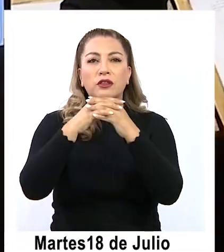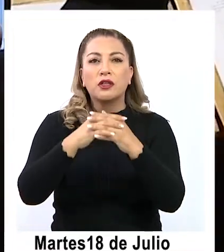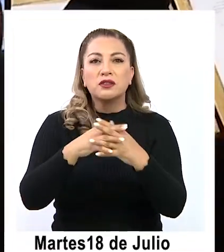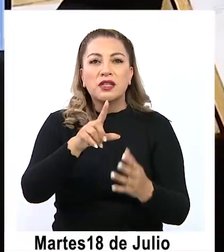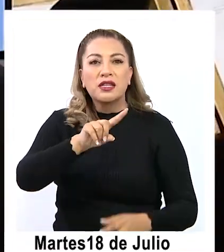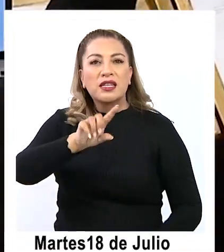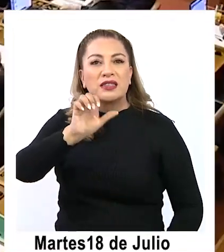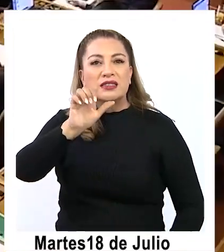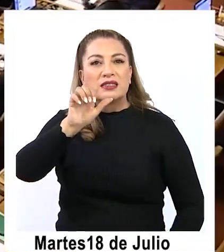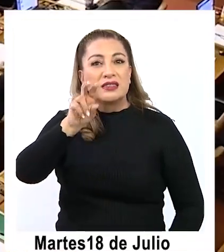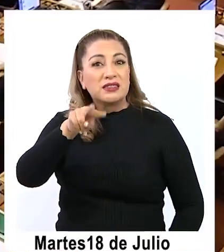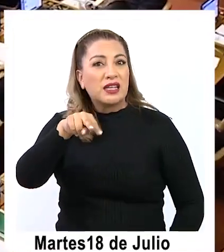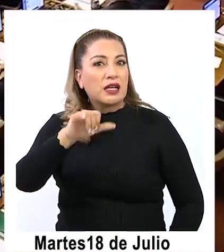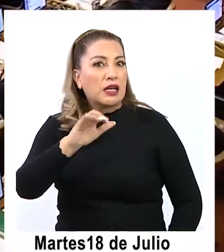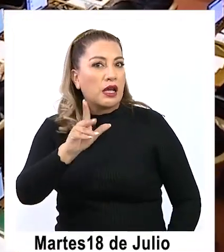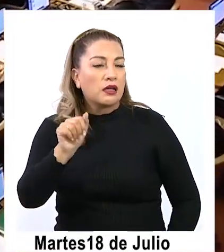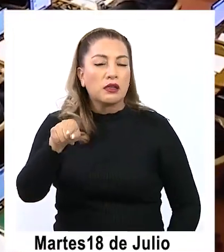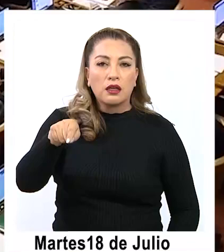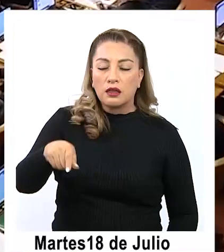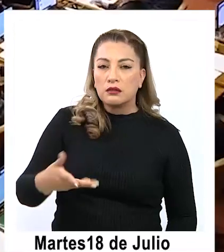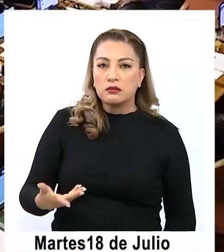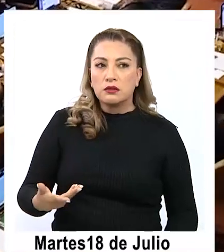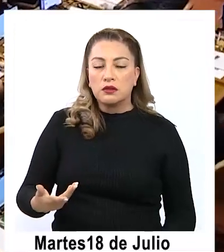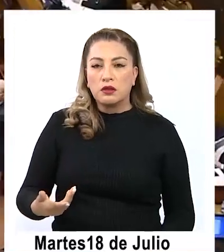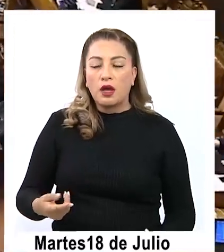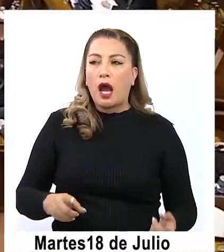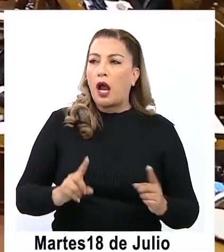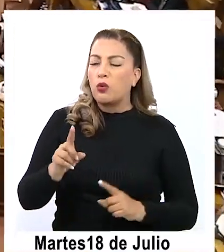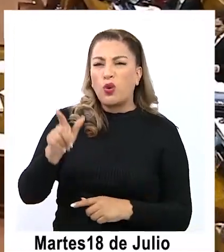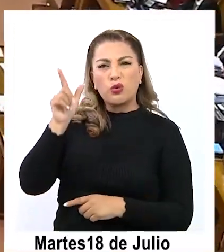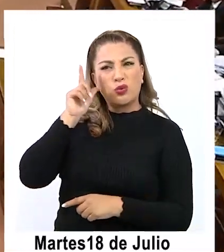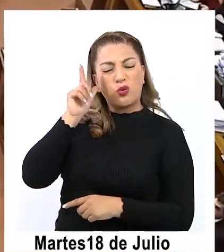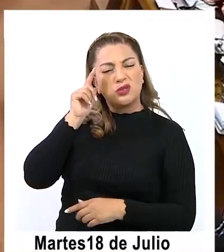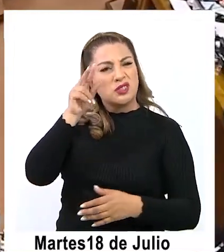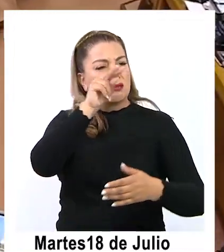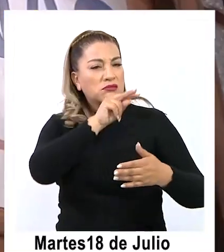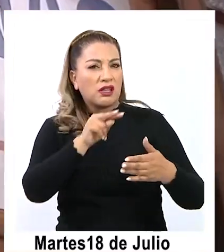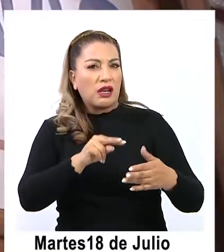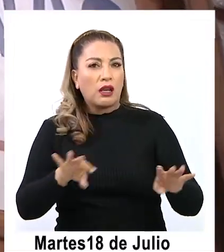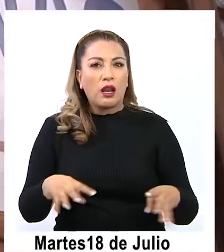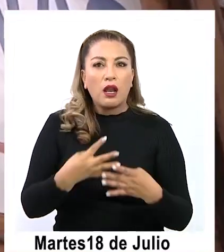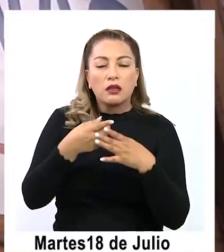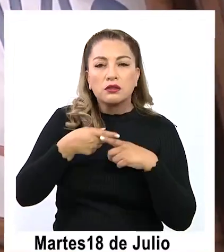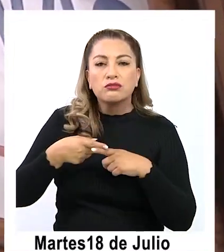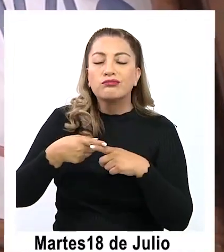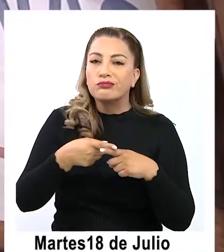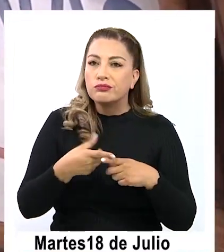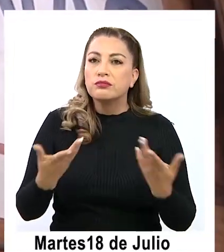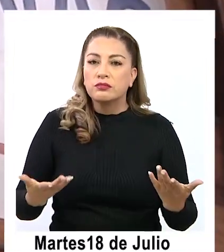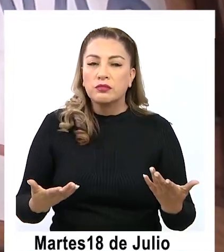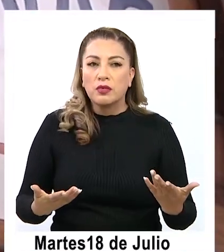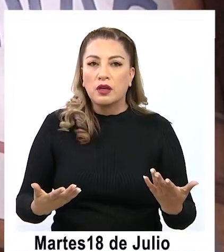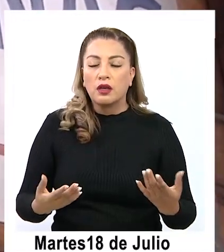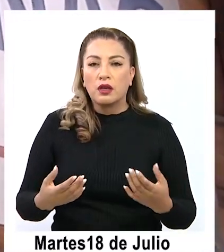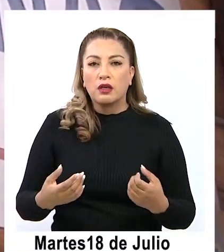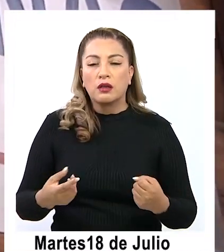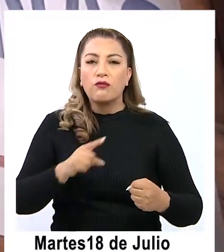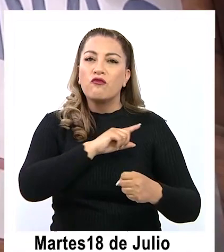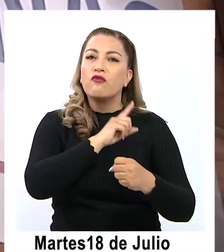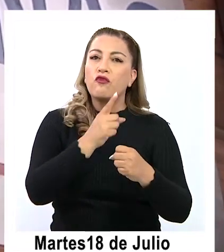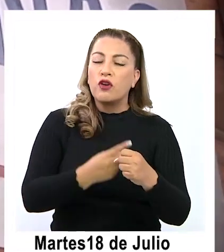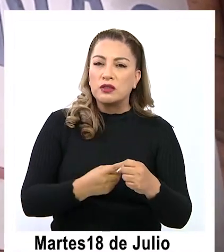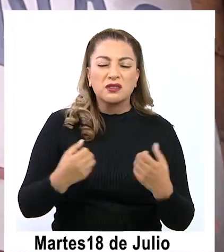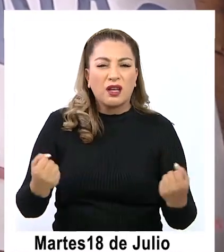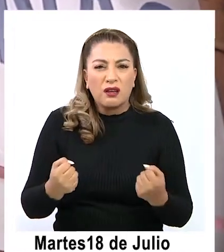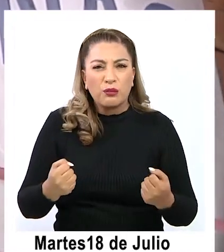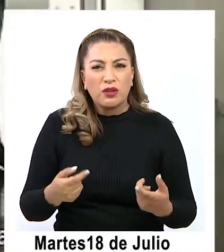Cernac algo que popularmente es muy escuchado es muy leído en las redes sociales más fuerza y poder para el Cernac